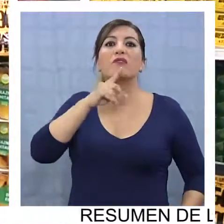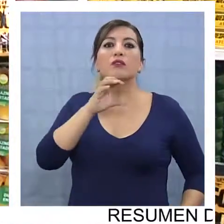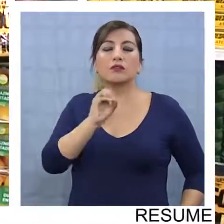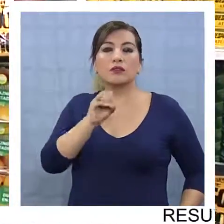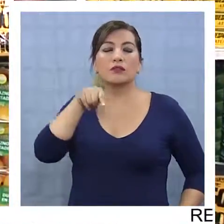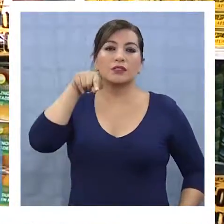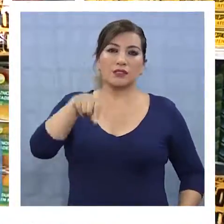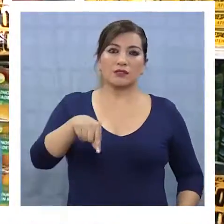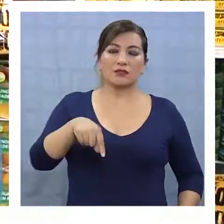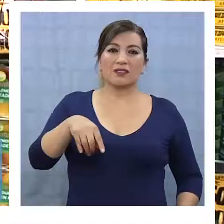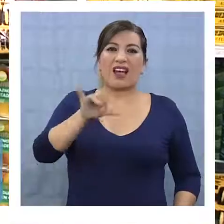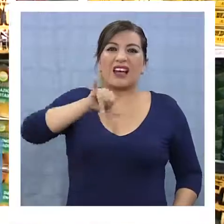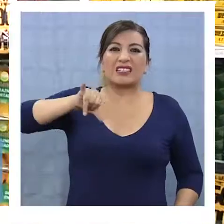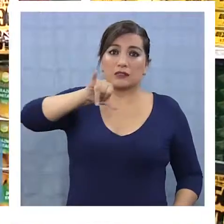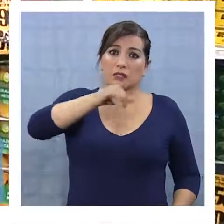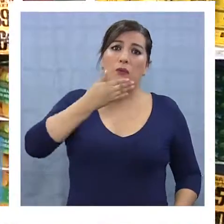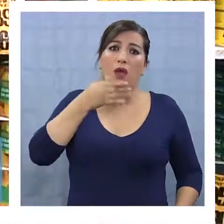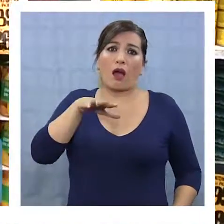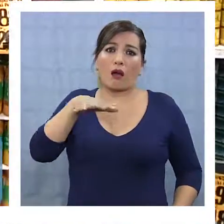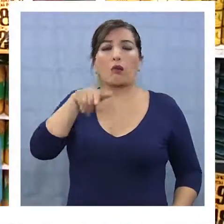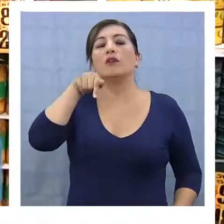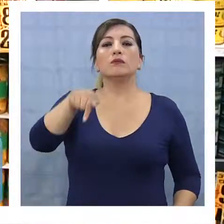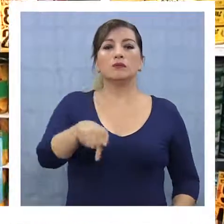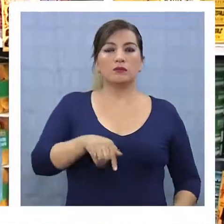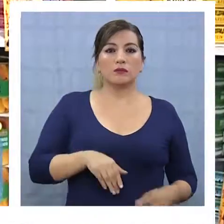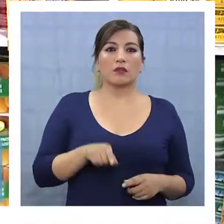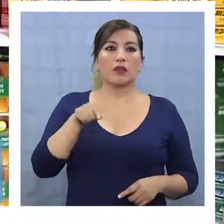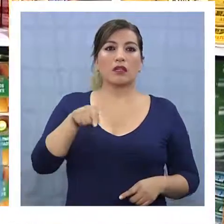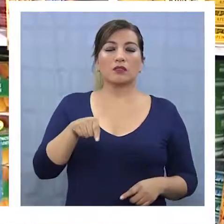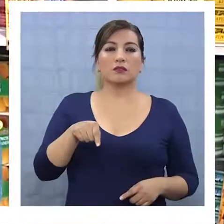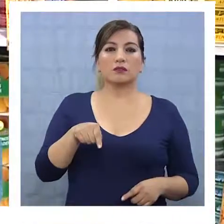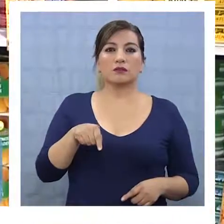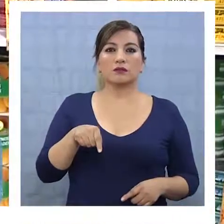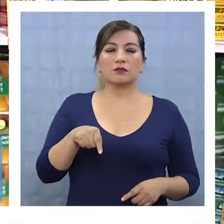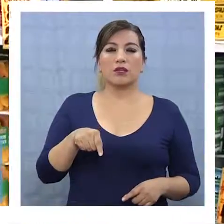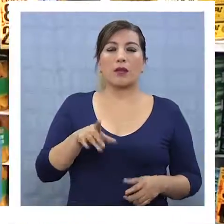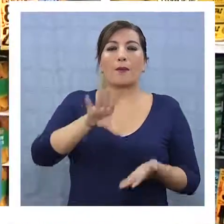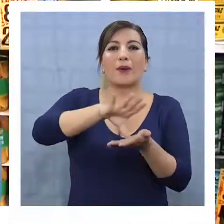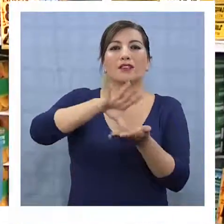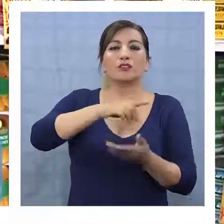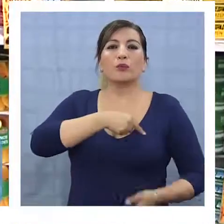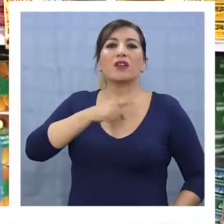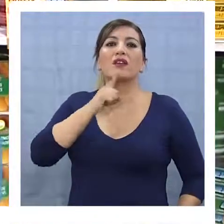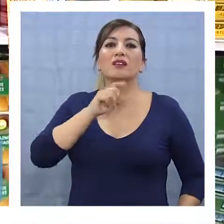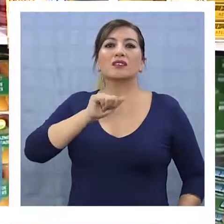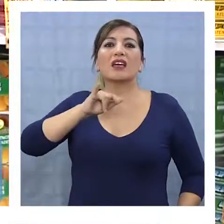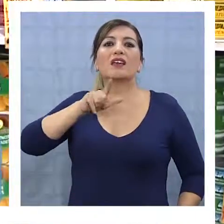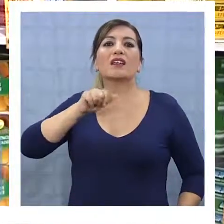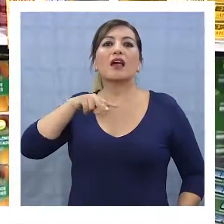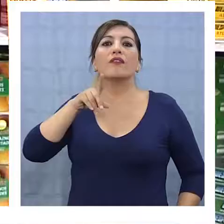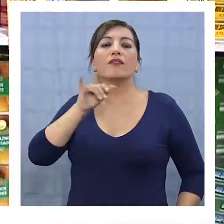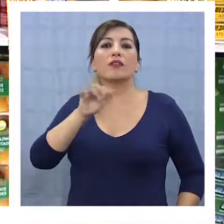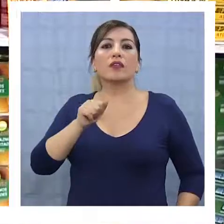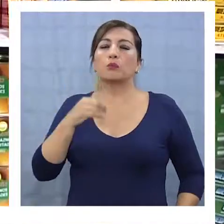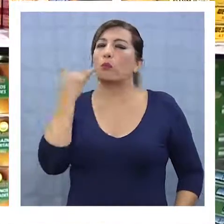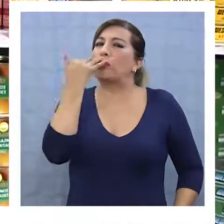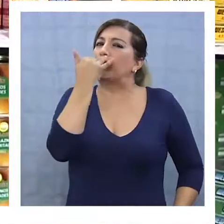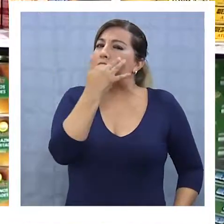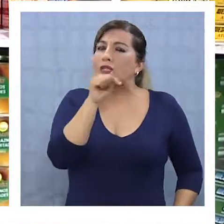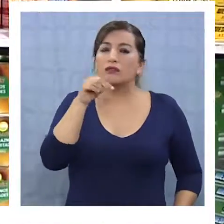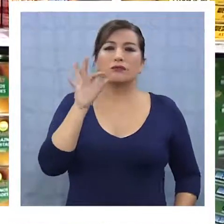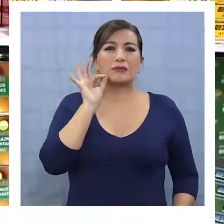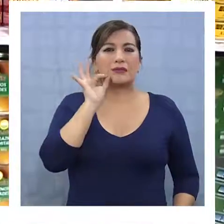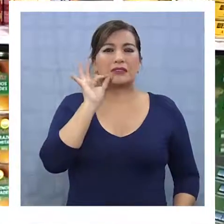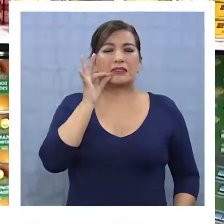lomito, en aceite como al agua. Es un producto de Tailandia, un producto bastante